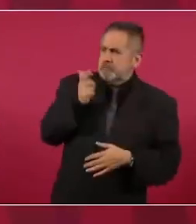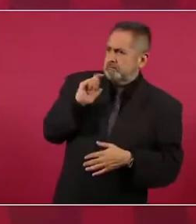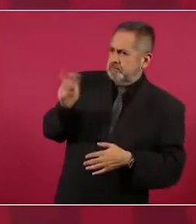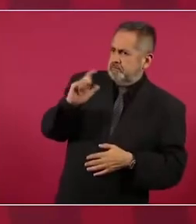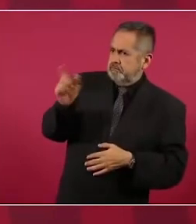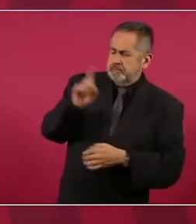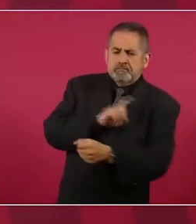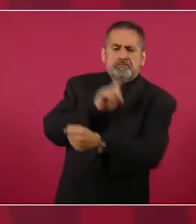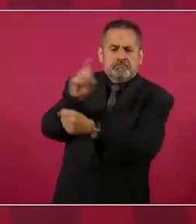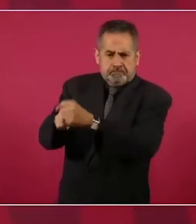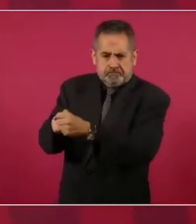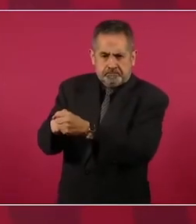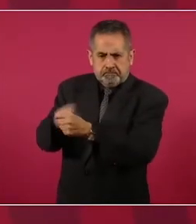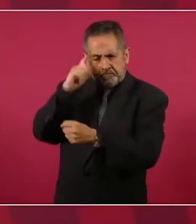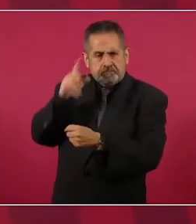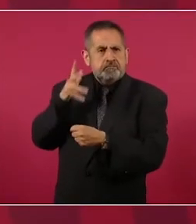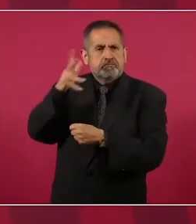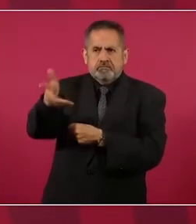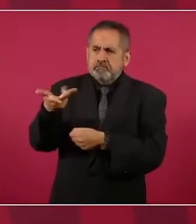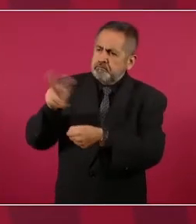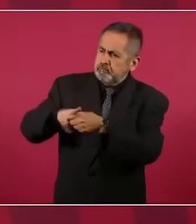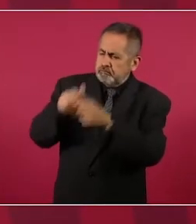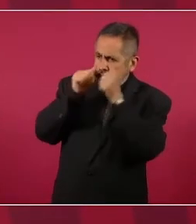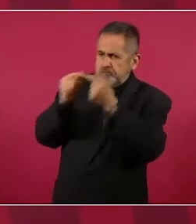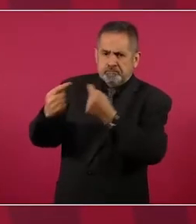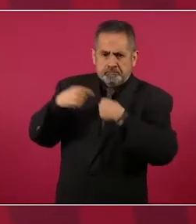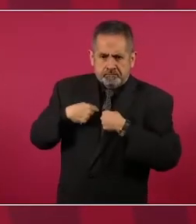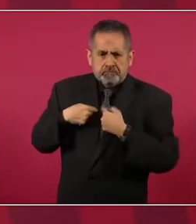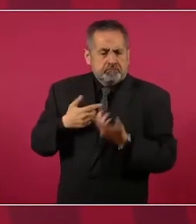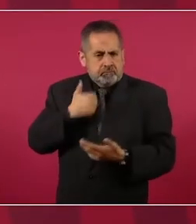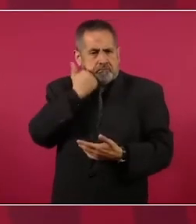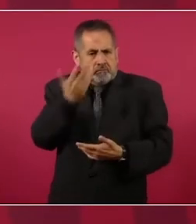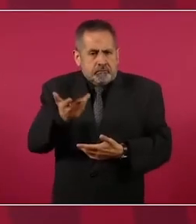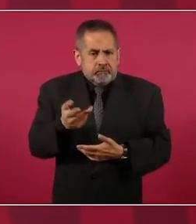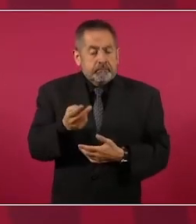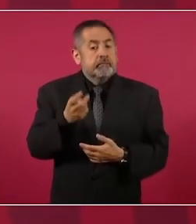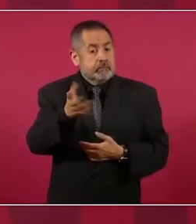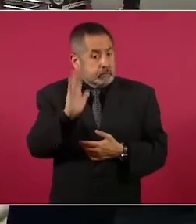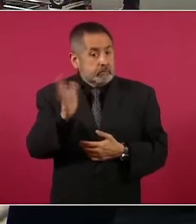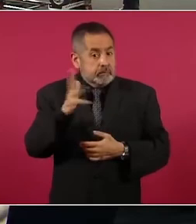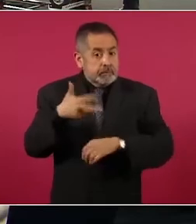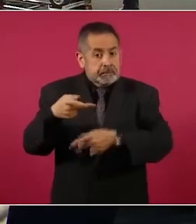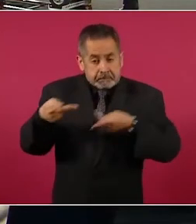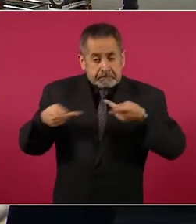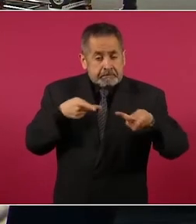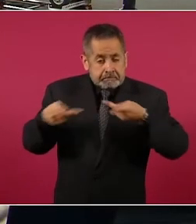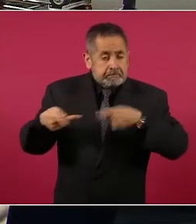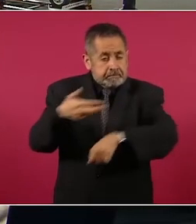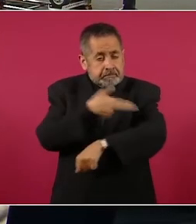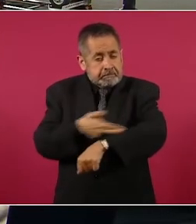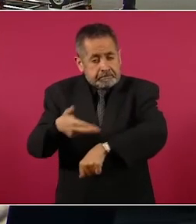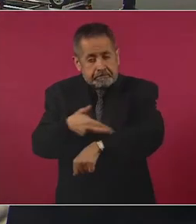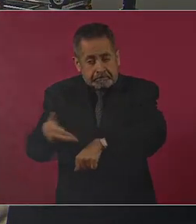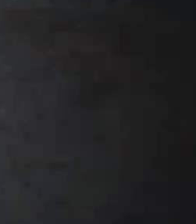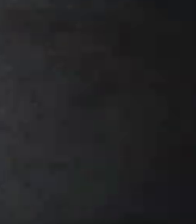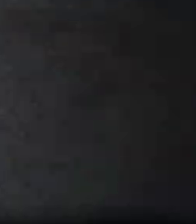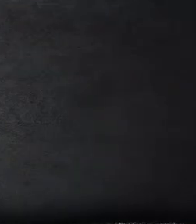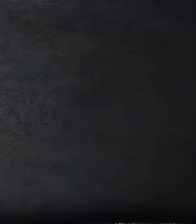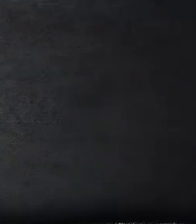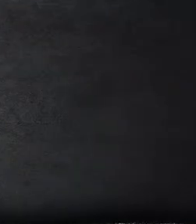tener un servicio en el Seguro Social. Entonces, ya están trabajando sobre eso.